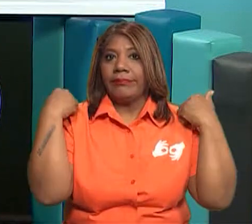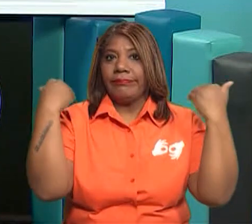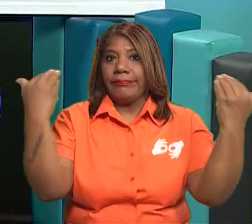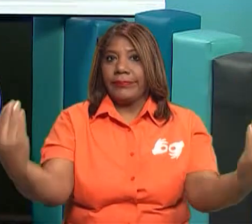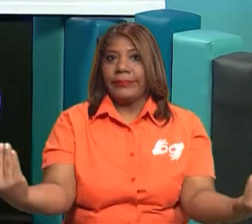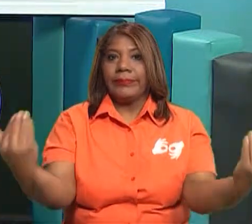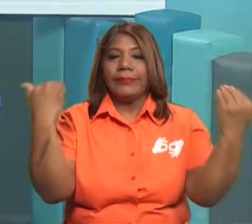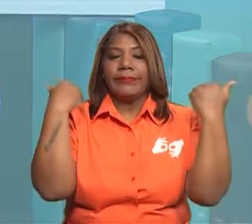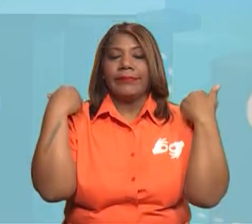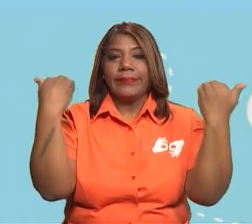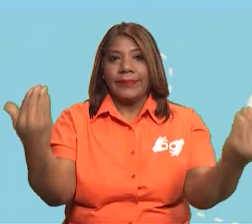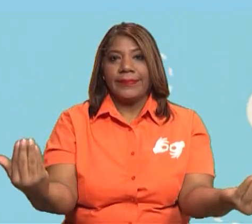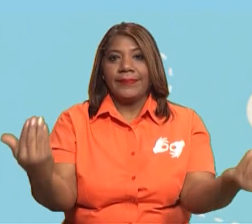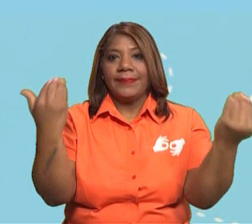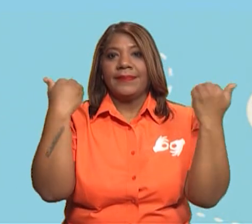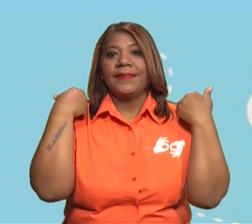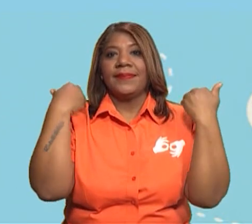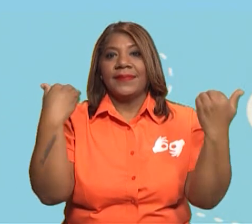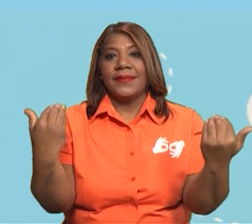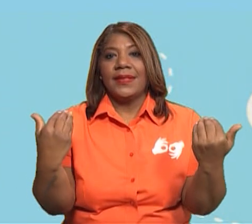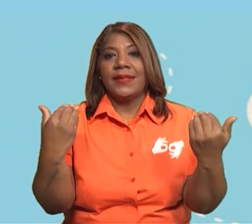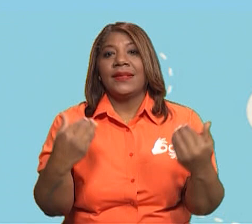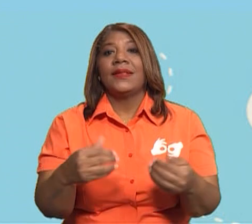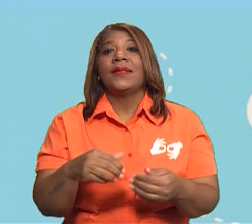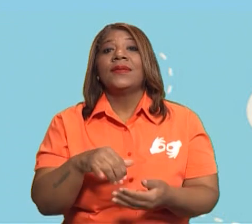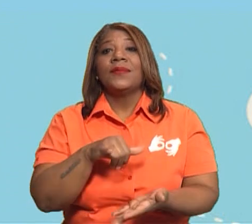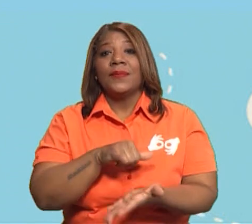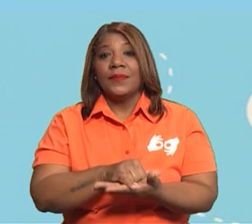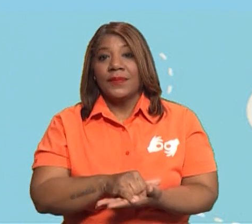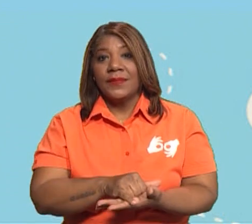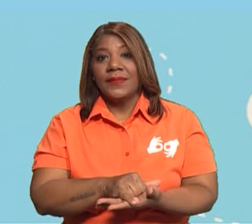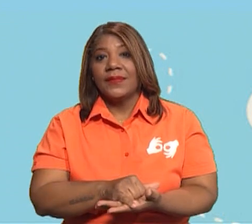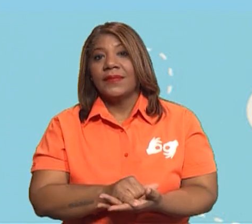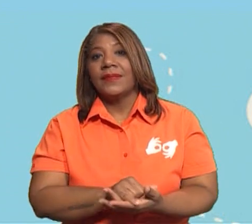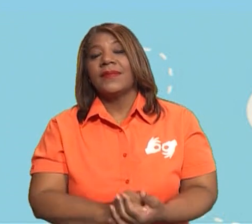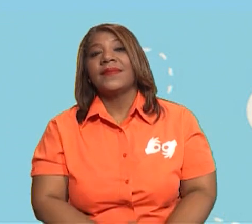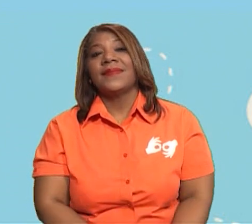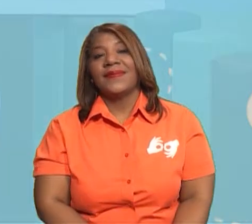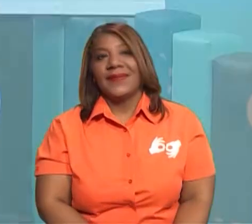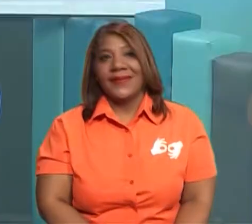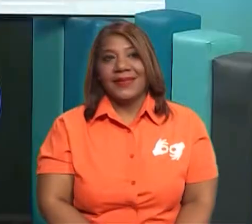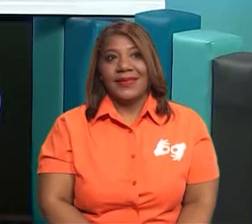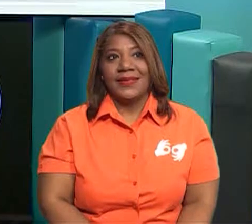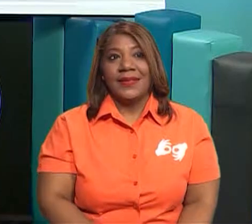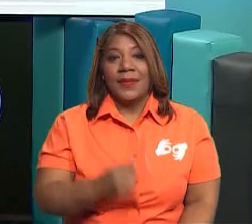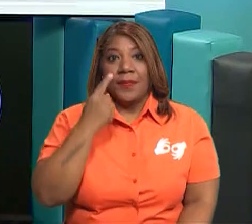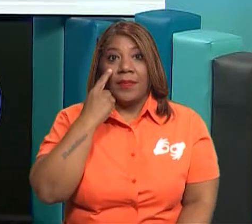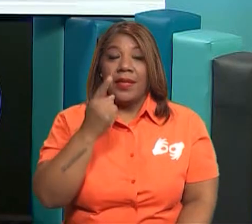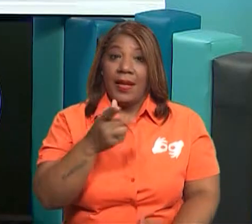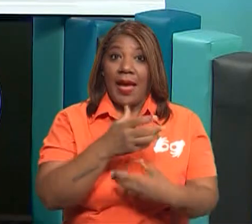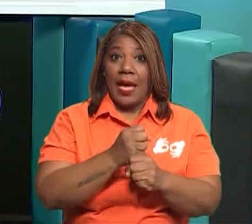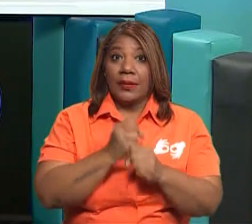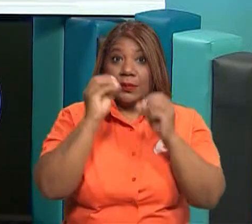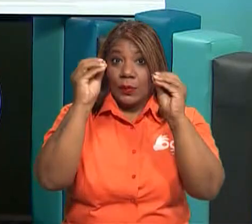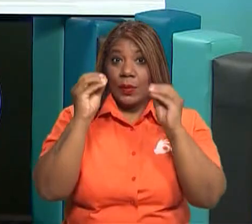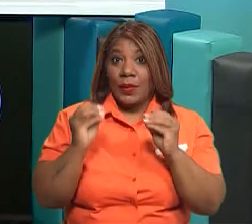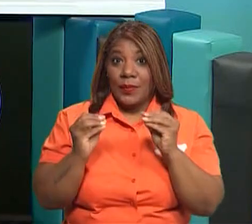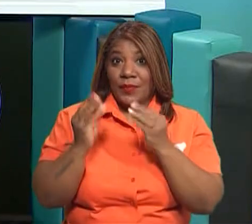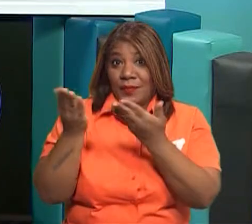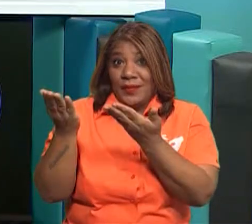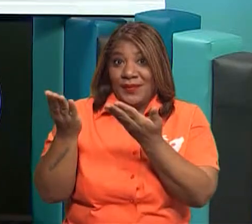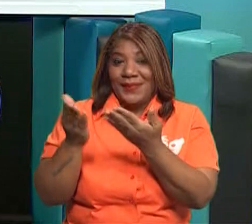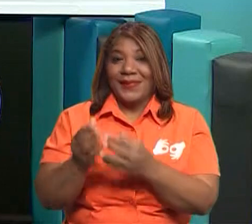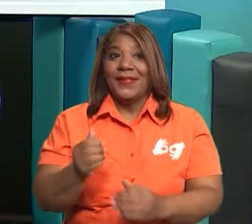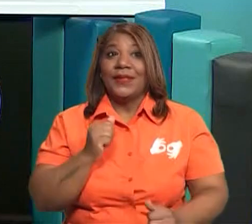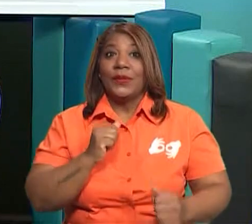eso es que te estoy diciendo, a ver, a ti te gusta hacer algo de ejercicio. Vamos, vamos, ven conmigo ahí, ahí, dale. Listo, vamos a hacer un par de, vamos